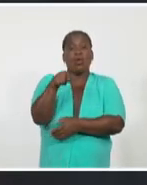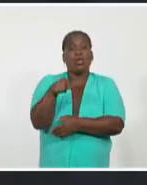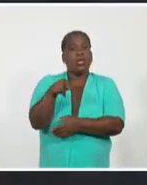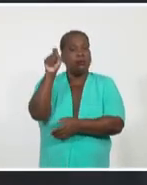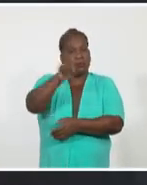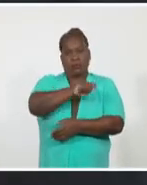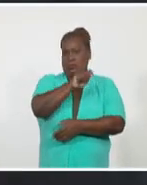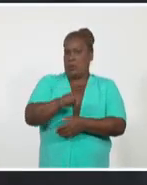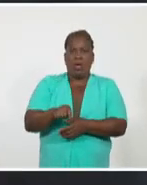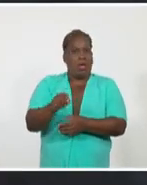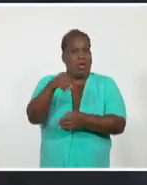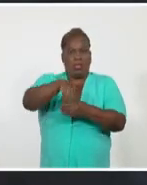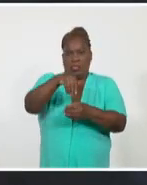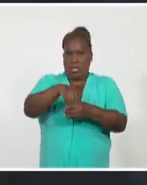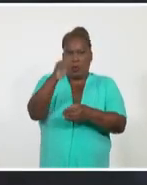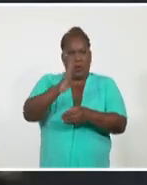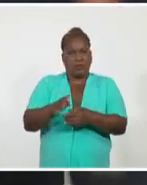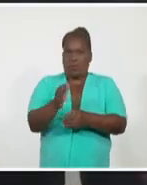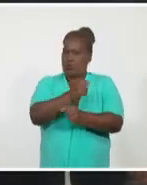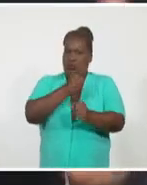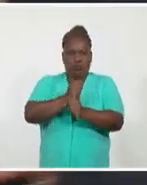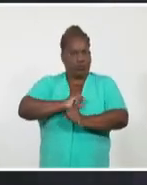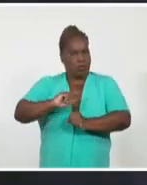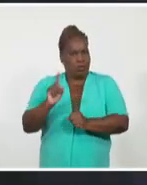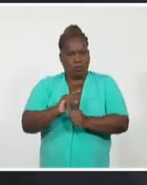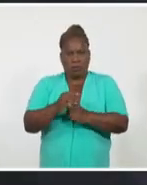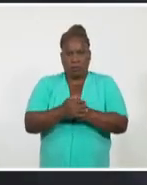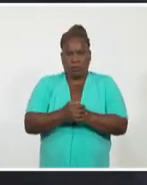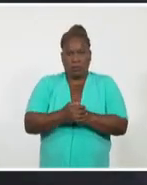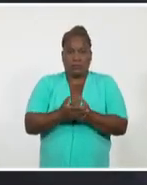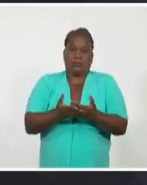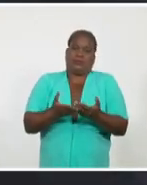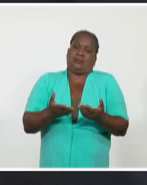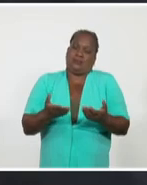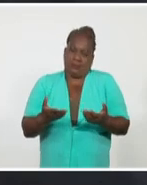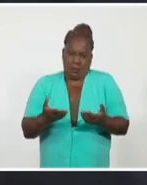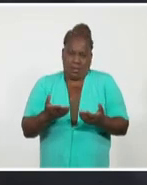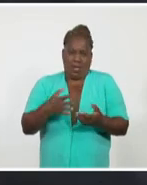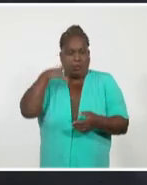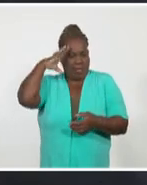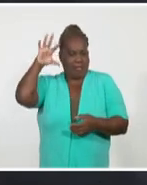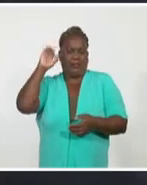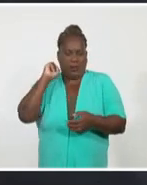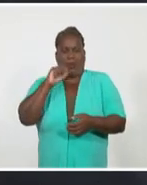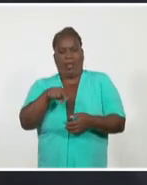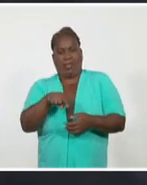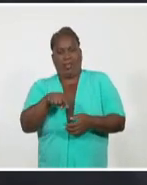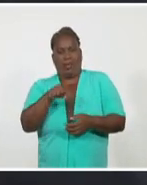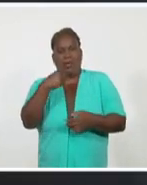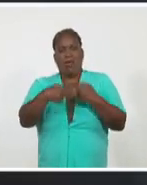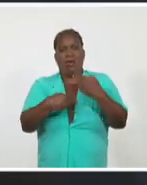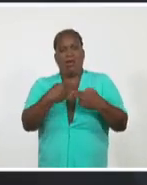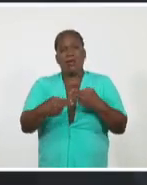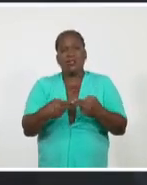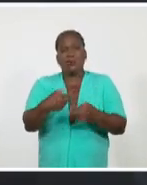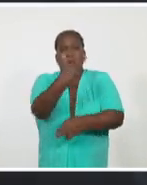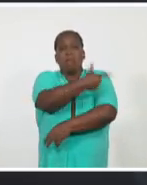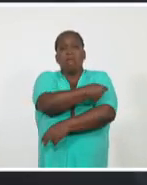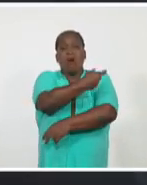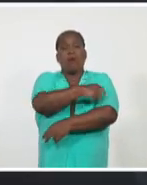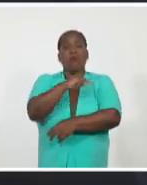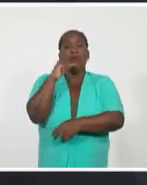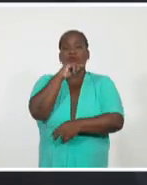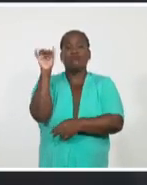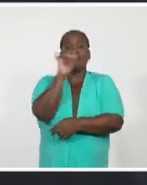de ese fármaco en los brasileños. No hay que ser muy entendido para percatarnos de qué han hecho con la vacuna rusa, lo mismo que